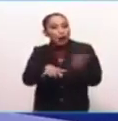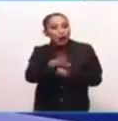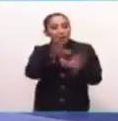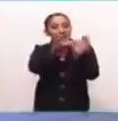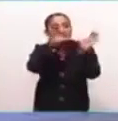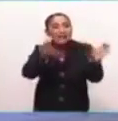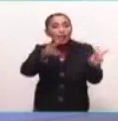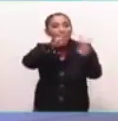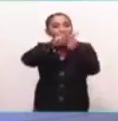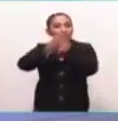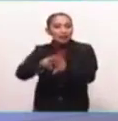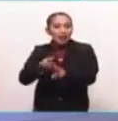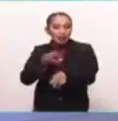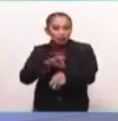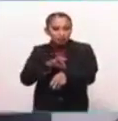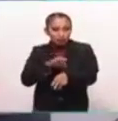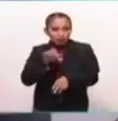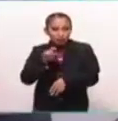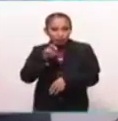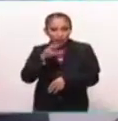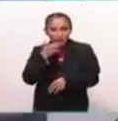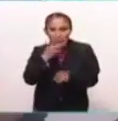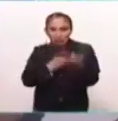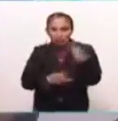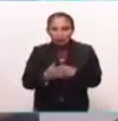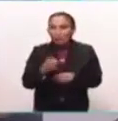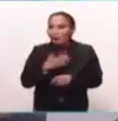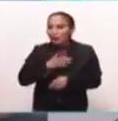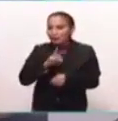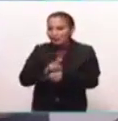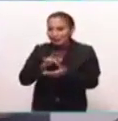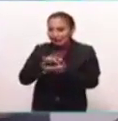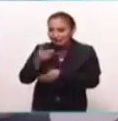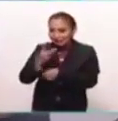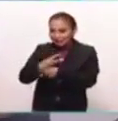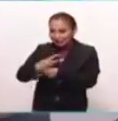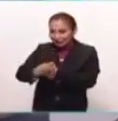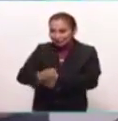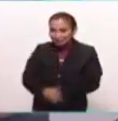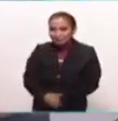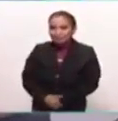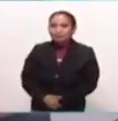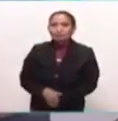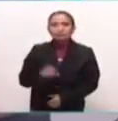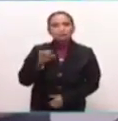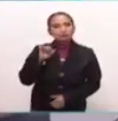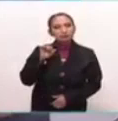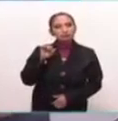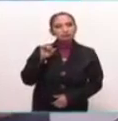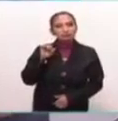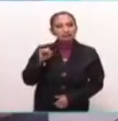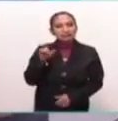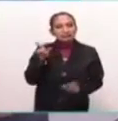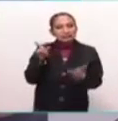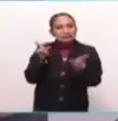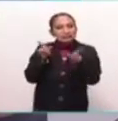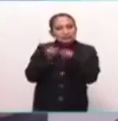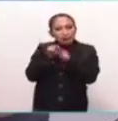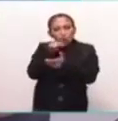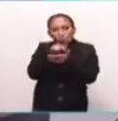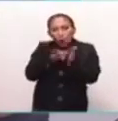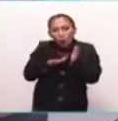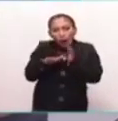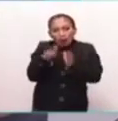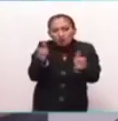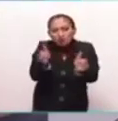el Cerro de la Estrella. Doctor, muy buenos días, bienvenido por estar con nosotros. Buenos días, gracias por invitarme. Pues sí, es una pequeña área